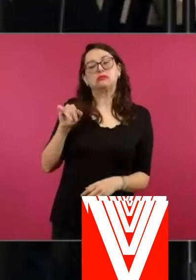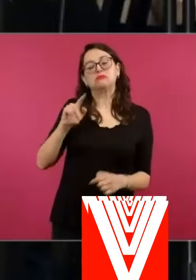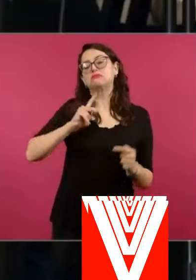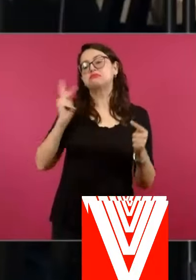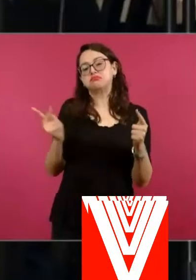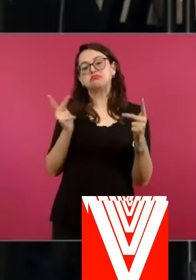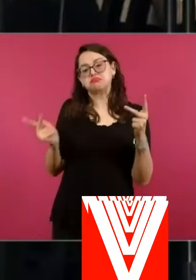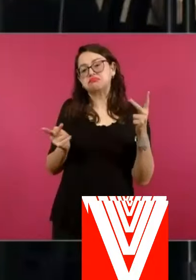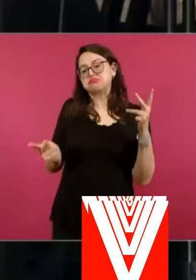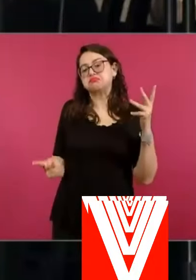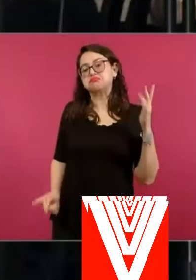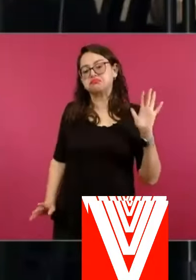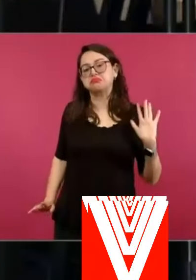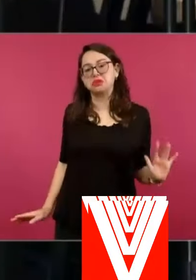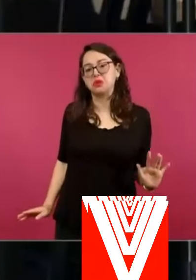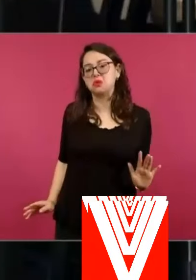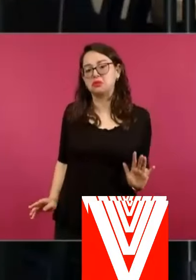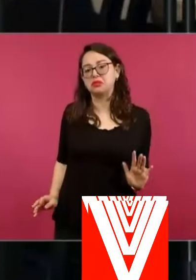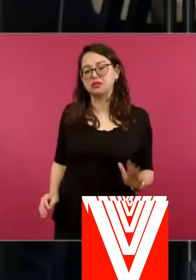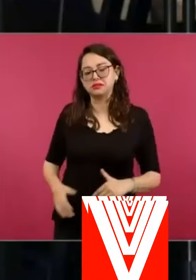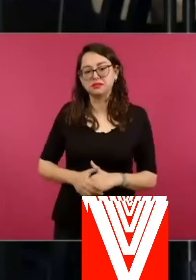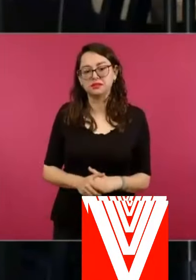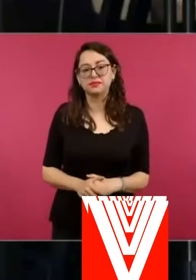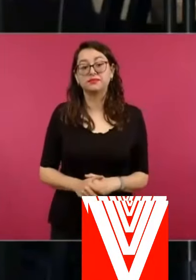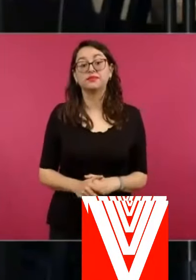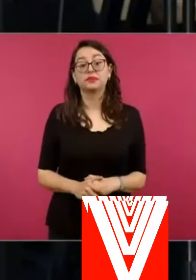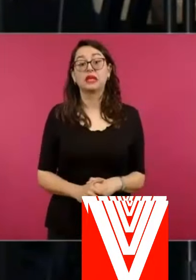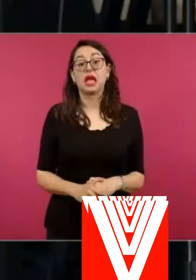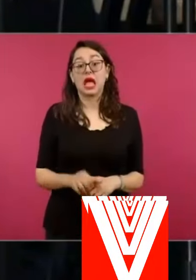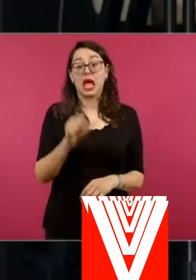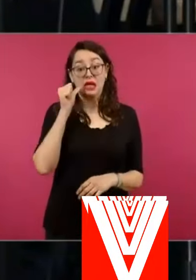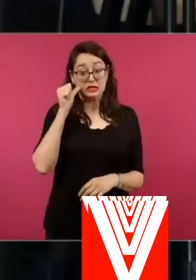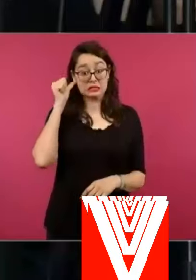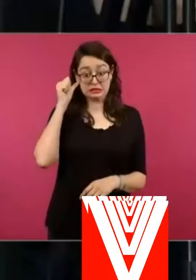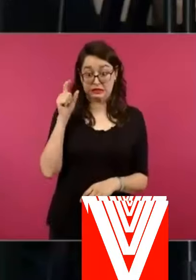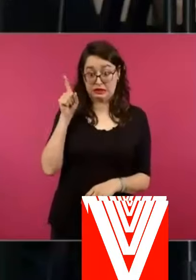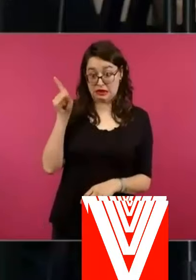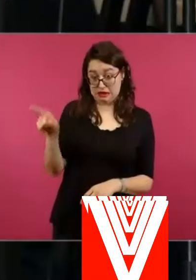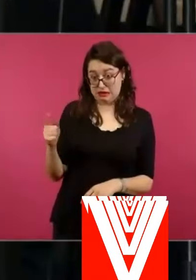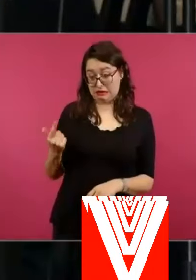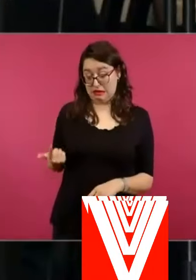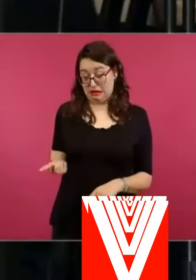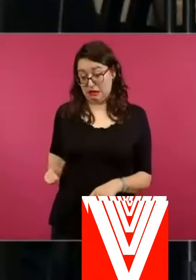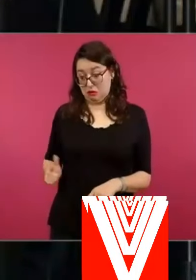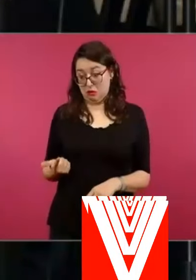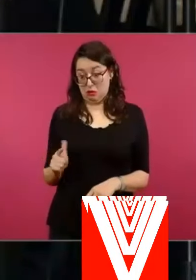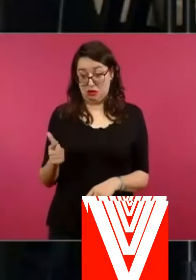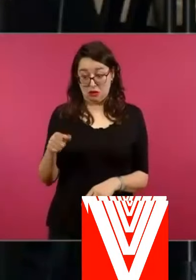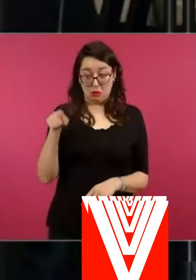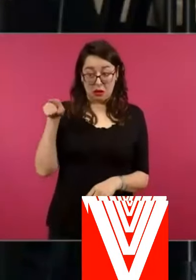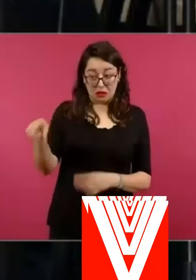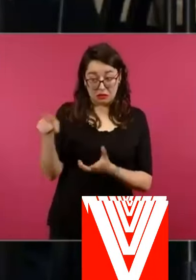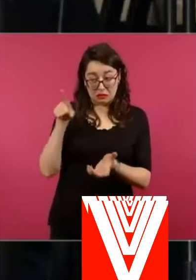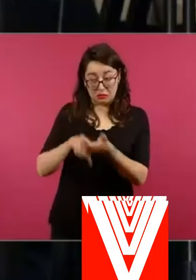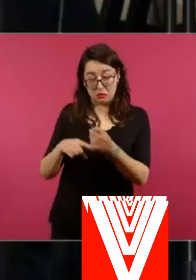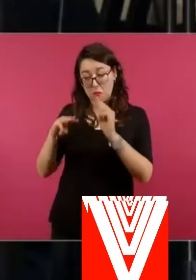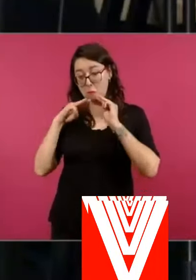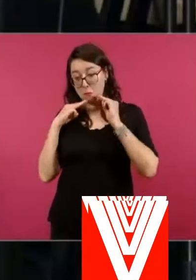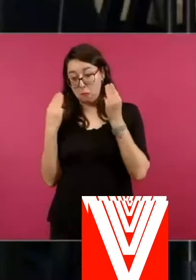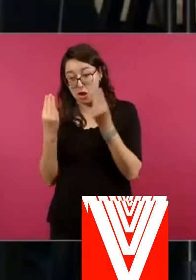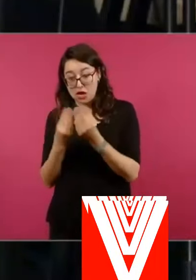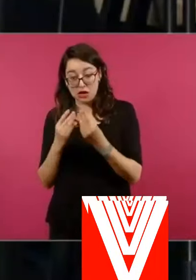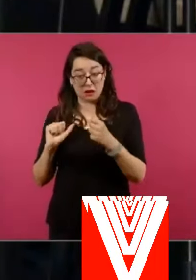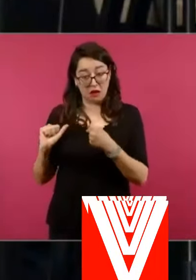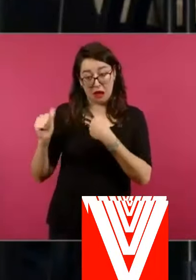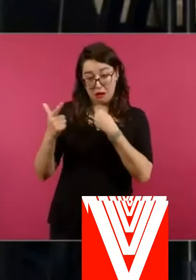tema de lo que ocurrió ayer en Celaya, Guanajuato, ¿se investiga algún cártel en esa parte de acuerdo con los